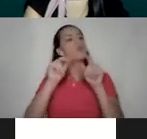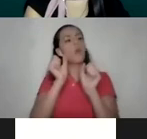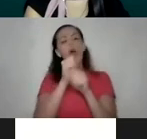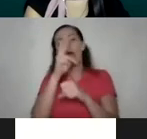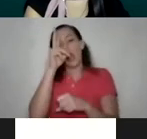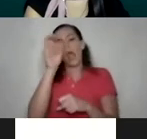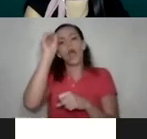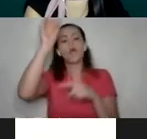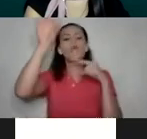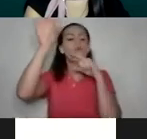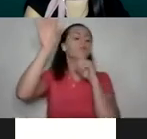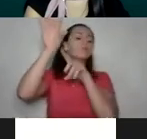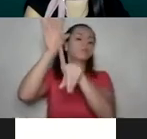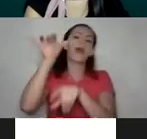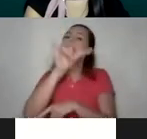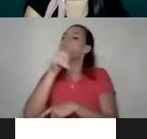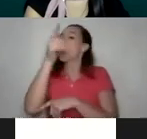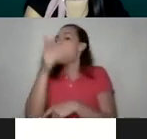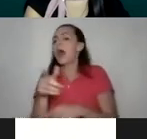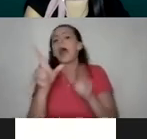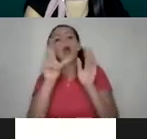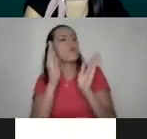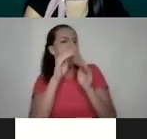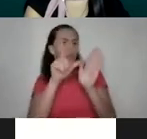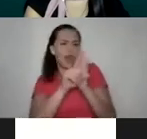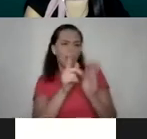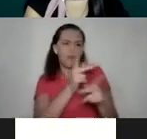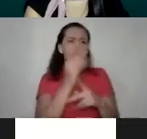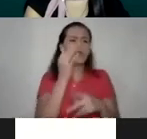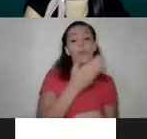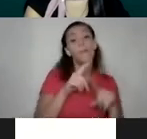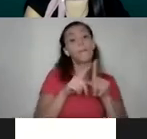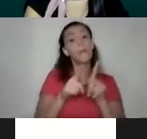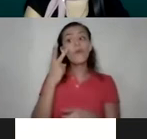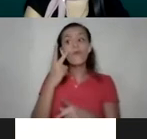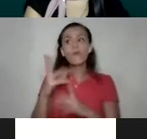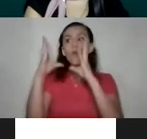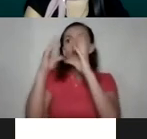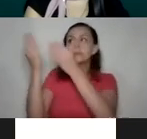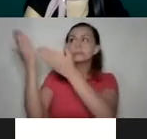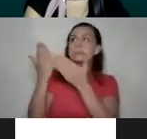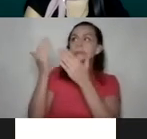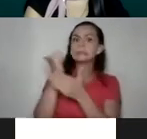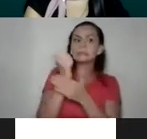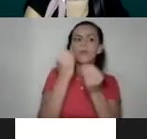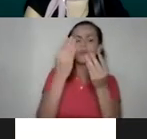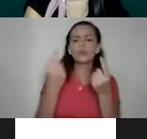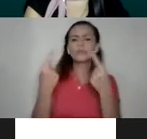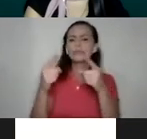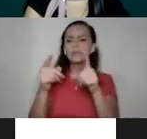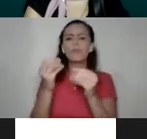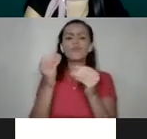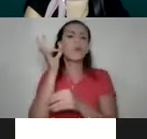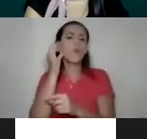Igual es con esto. No debería existir una ley que proteja a la mujer, pero cuando vemos que los datos son tan fuertes que hay tantas mujeres que están